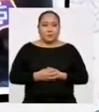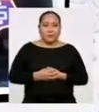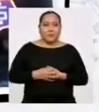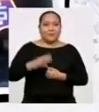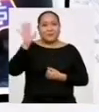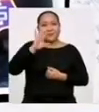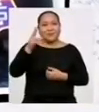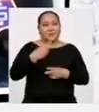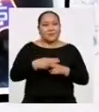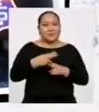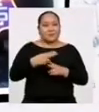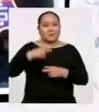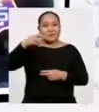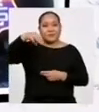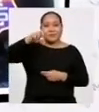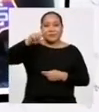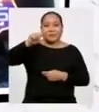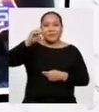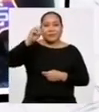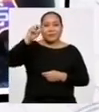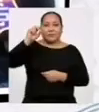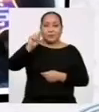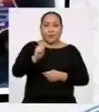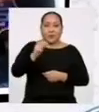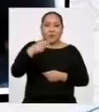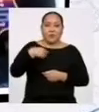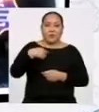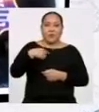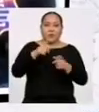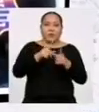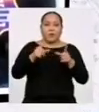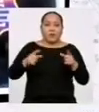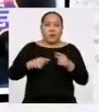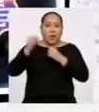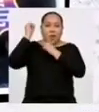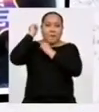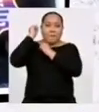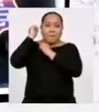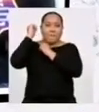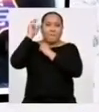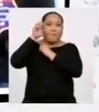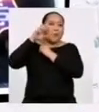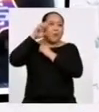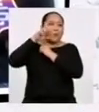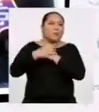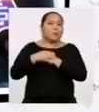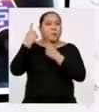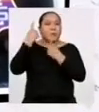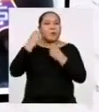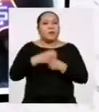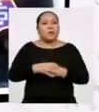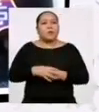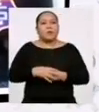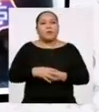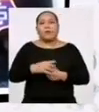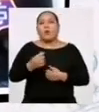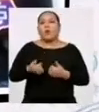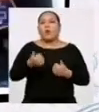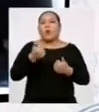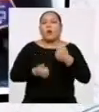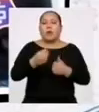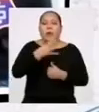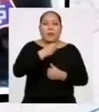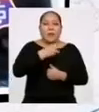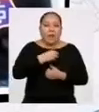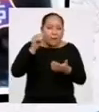Hola, soy Margot Soy de la región de Puno Y mi pregunta es la siguiente ¿Cómo hago para saber la edad más común